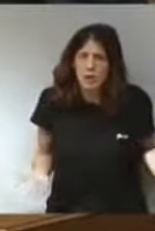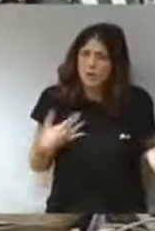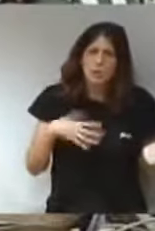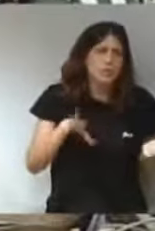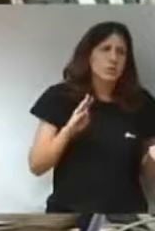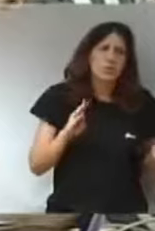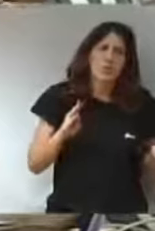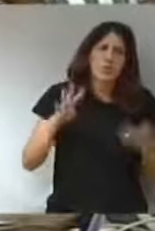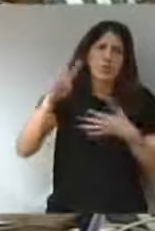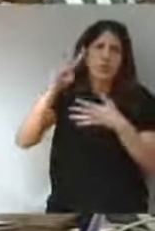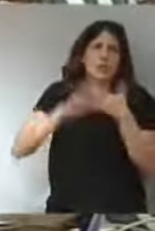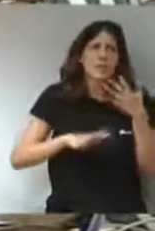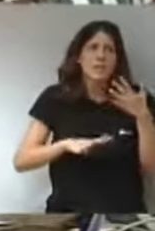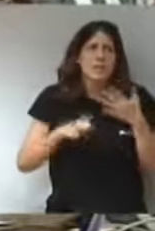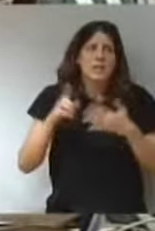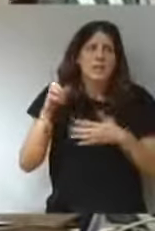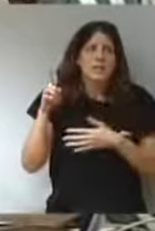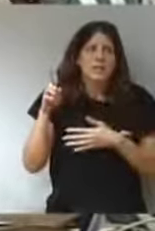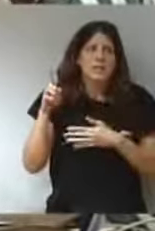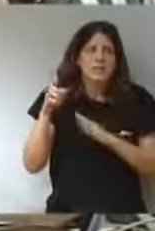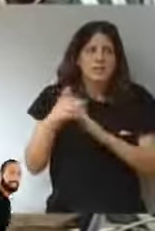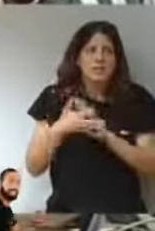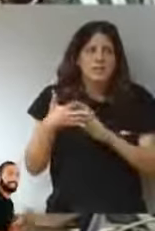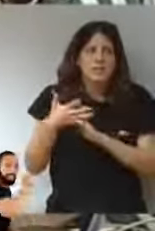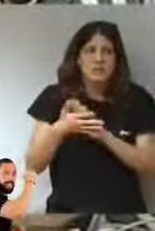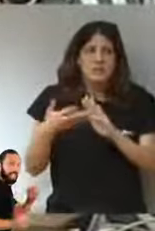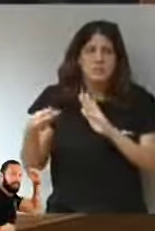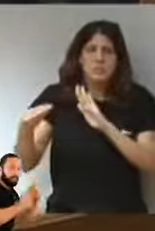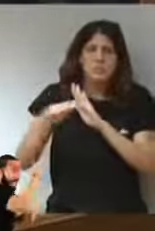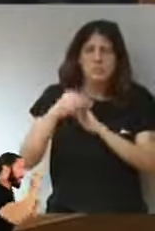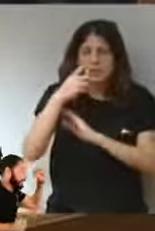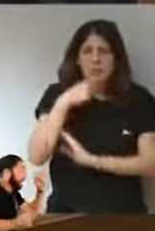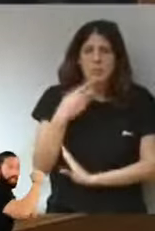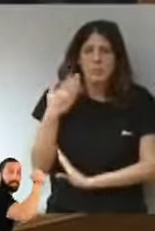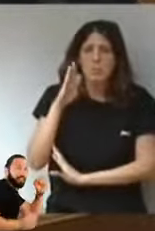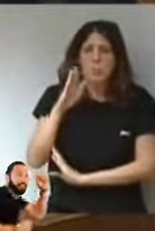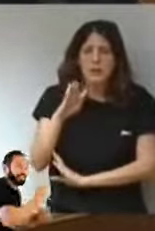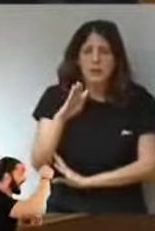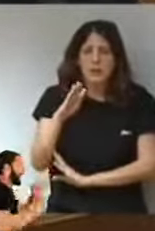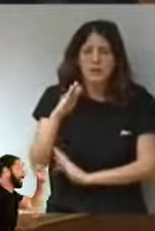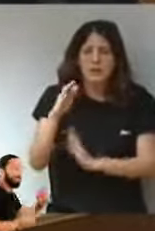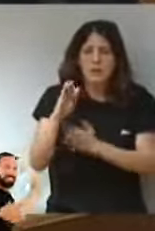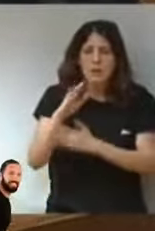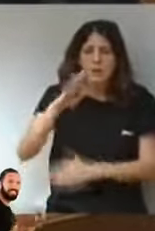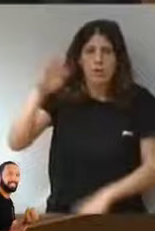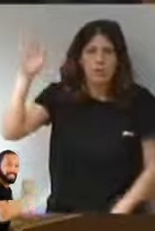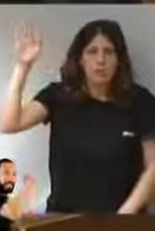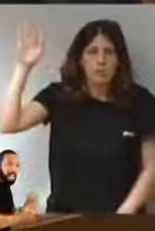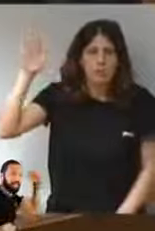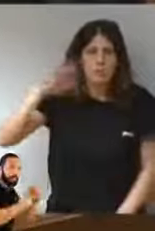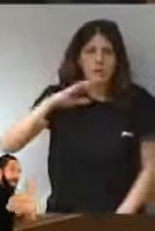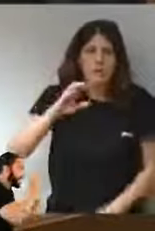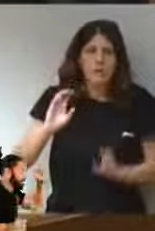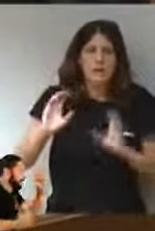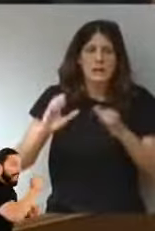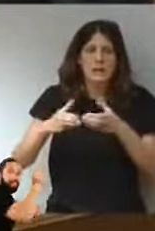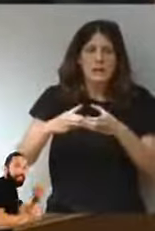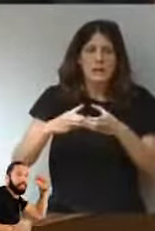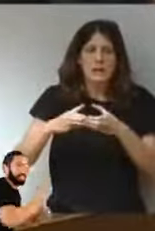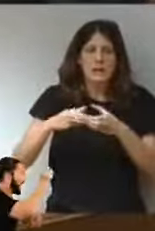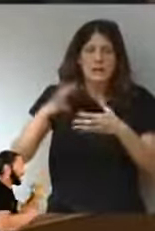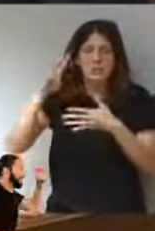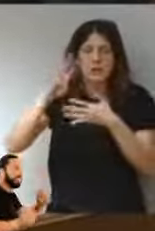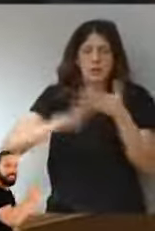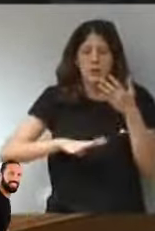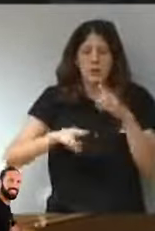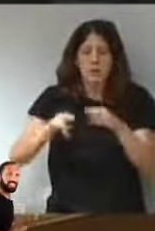Y de los catalanes, poco que añadir, ¿no? Viendo las imágenes de cómo recibieron con el brazo en alto a las tropas nacionales que tomaron Barcelona